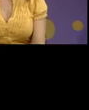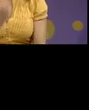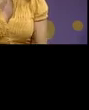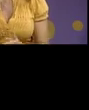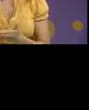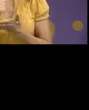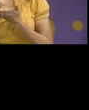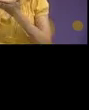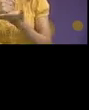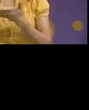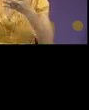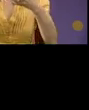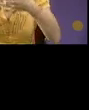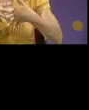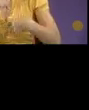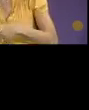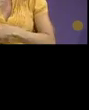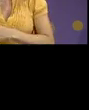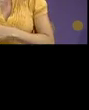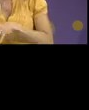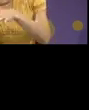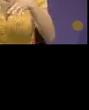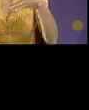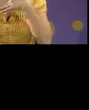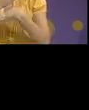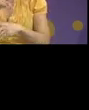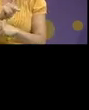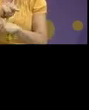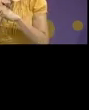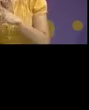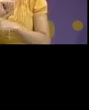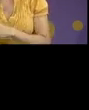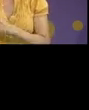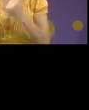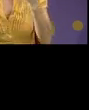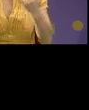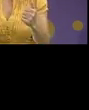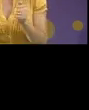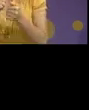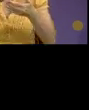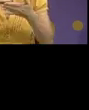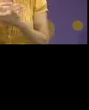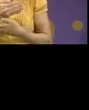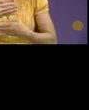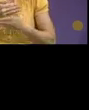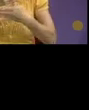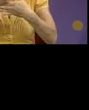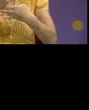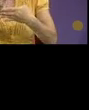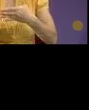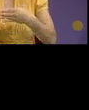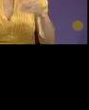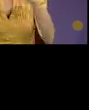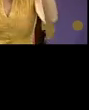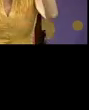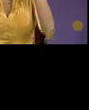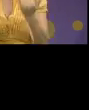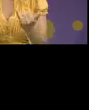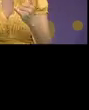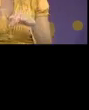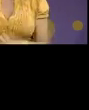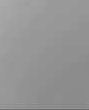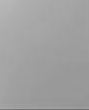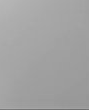Gracias a la ayuda de una empresa privada, el Taller Protegido de Alajuela se encuentra estrenando un muro. Más detalles en la siguiente nota.